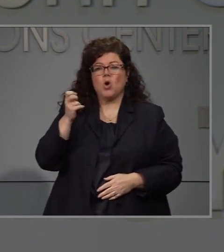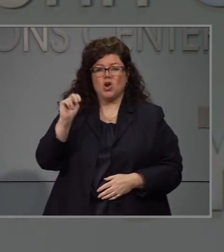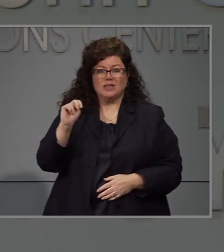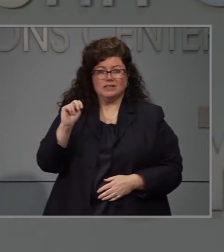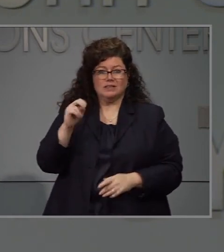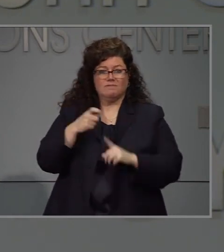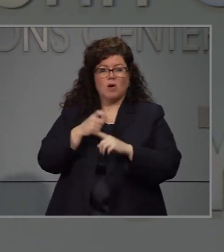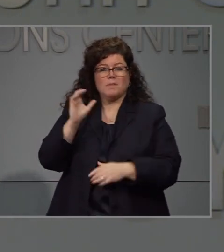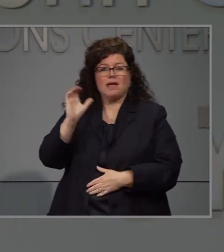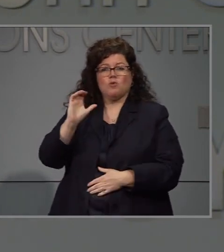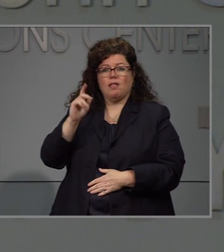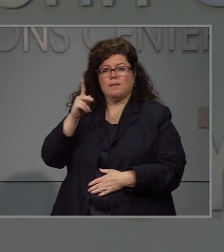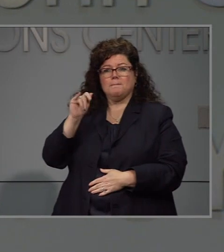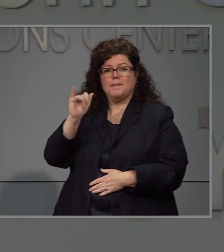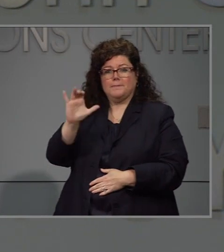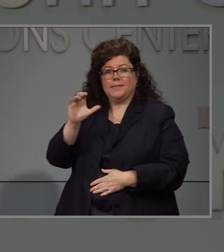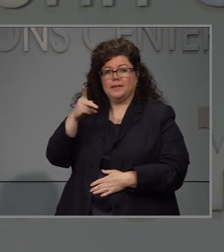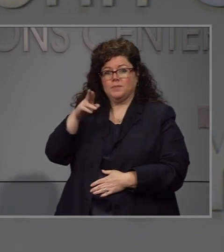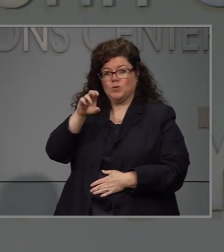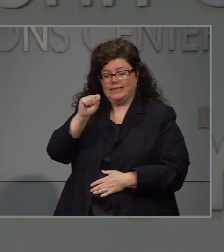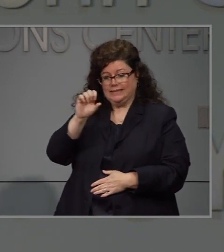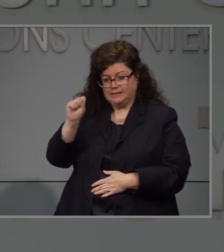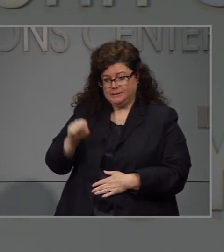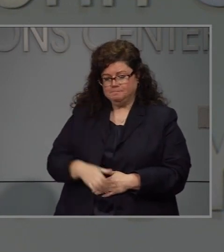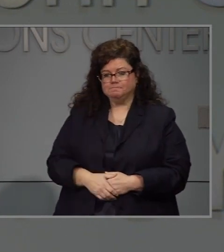Kate Martin Carolina Public Press.